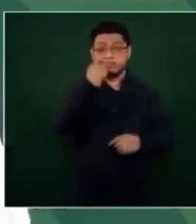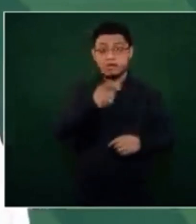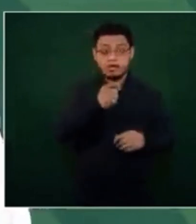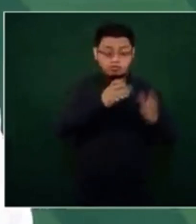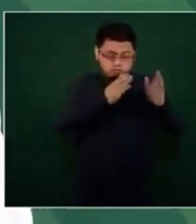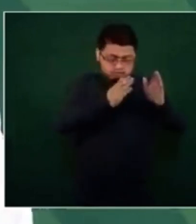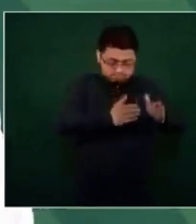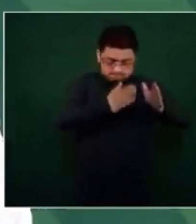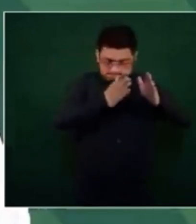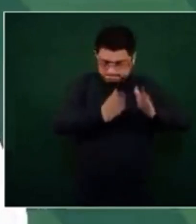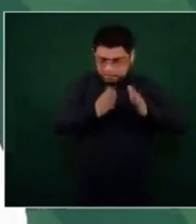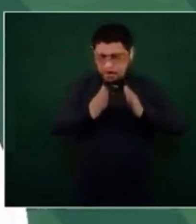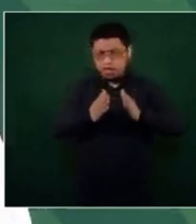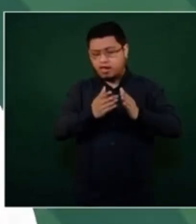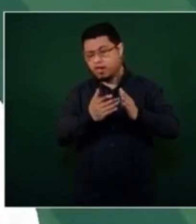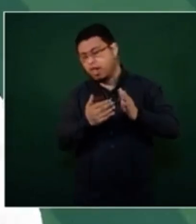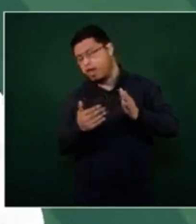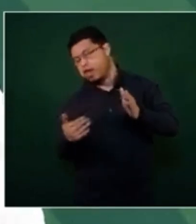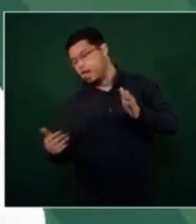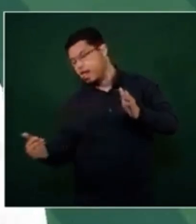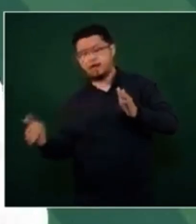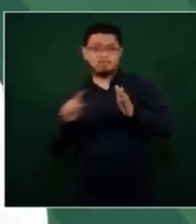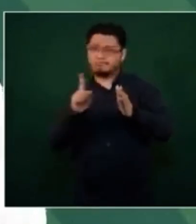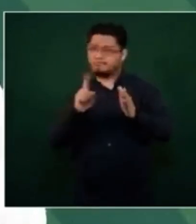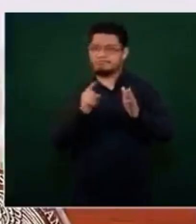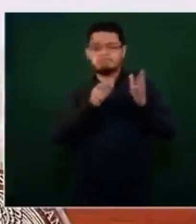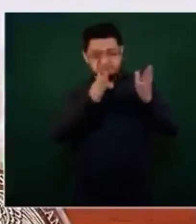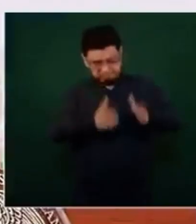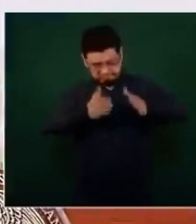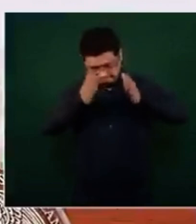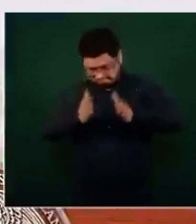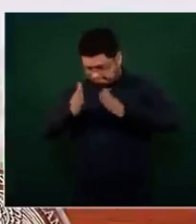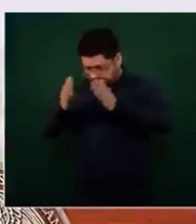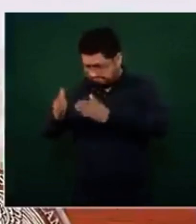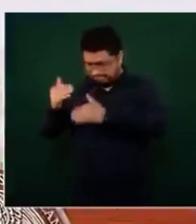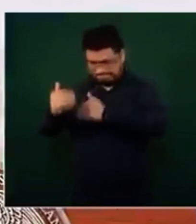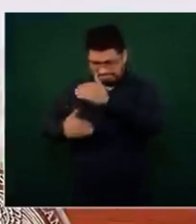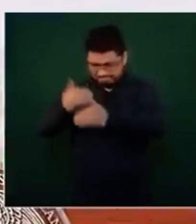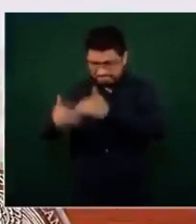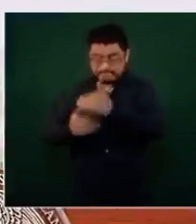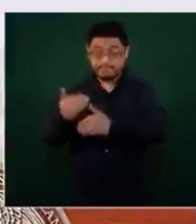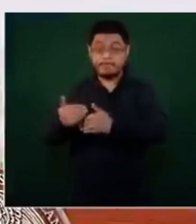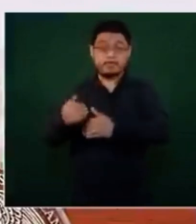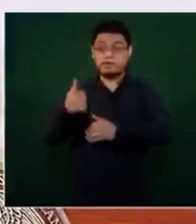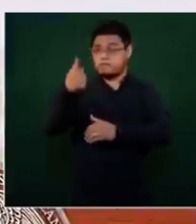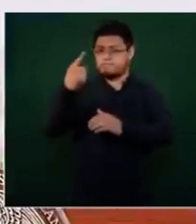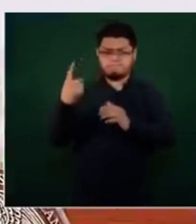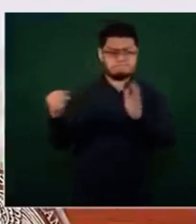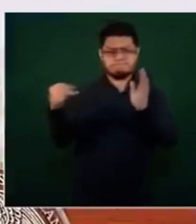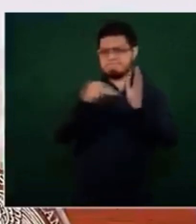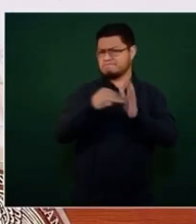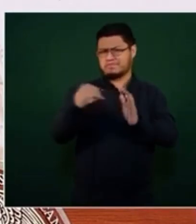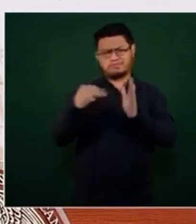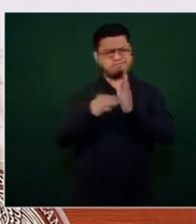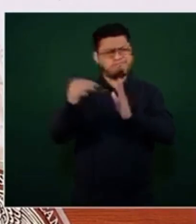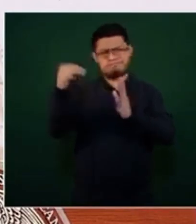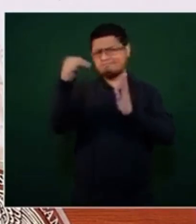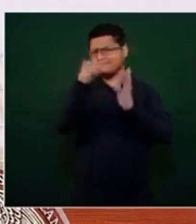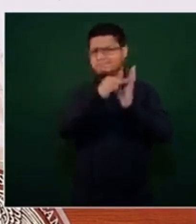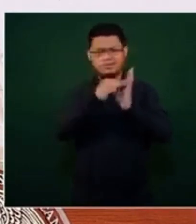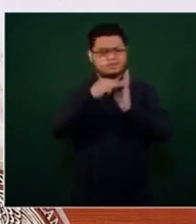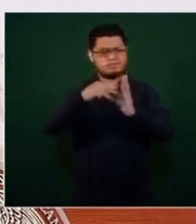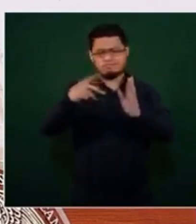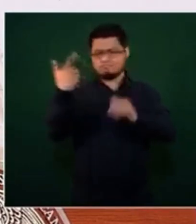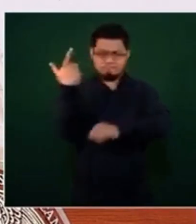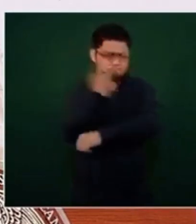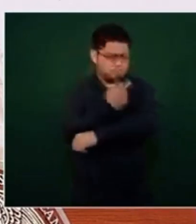vacunación propuesto, 500 mil dosis o más por día. En algunos casos superamos el millón